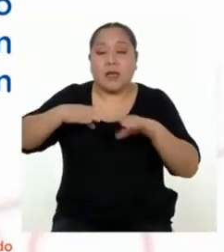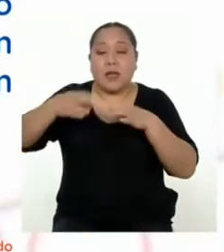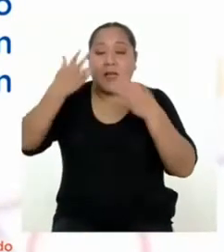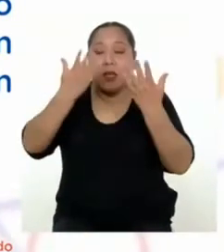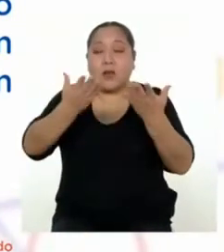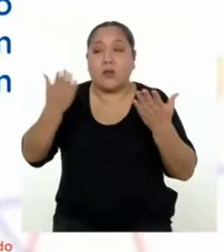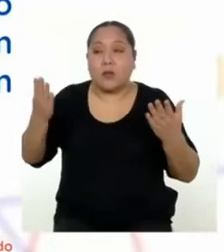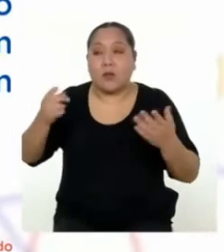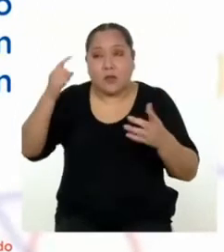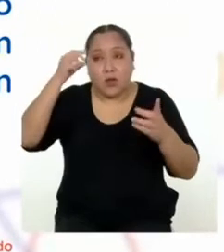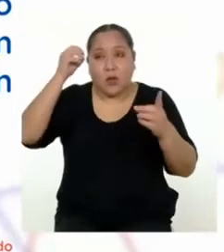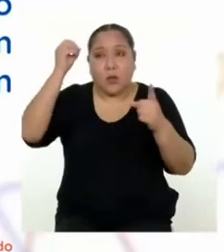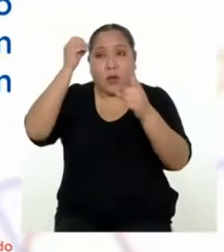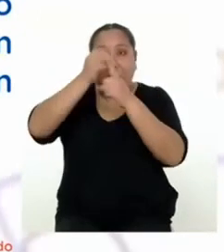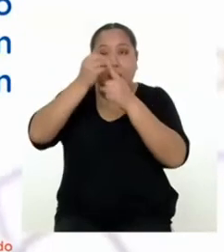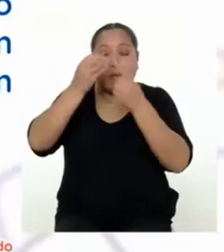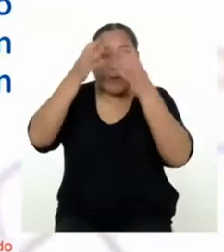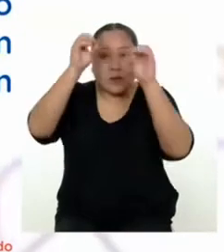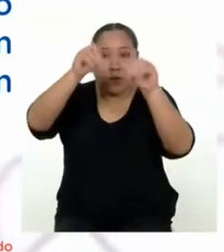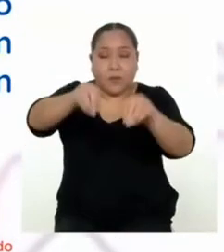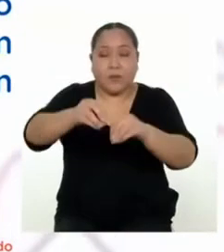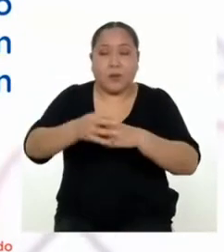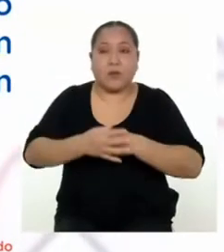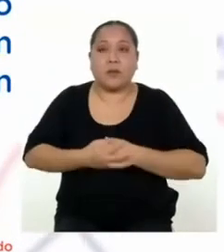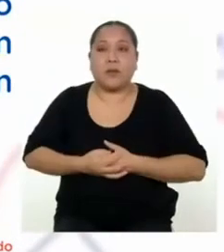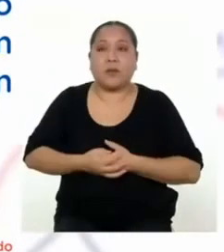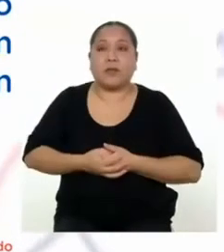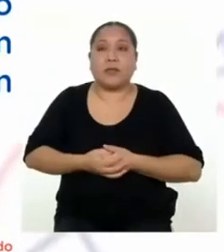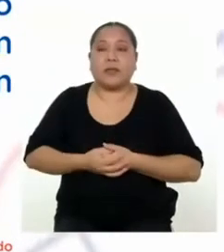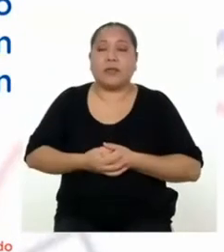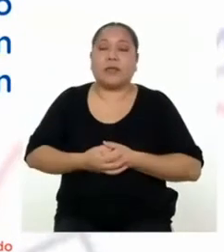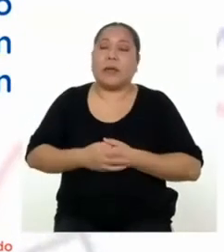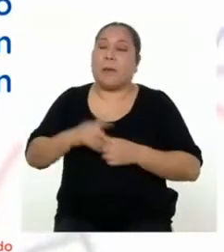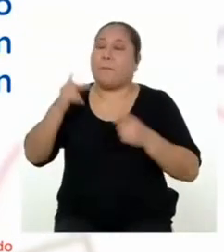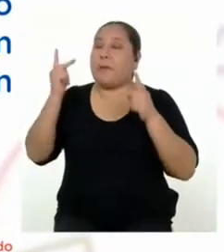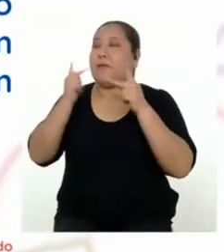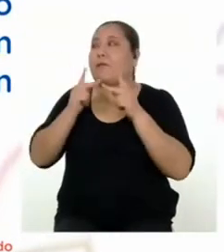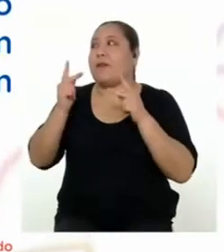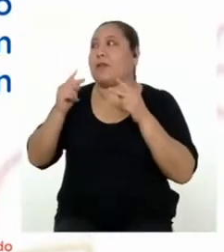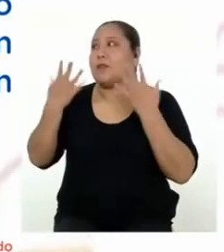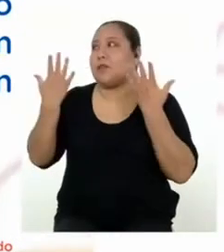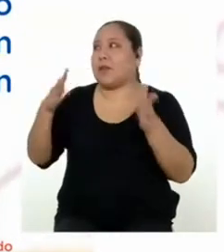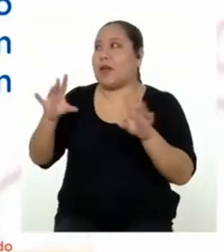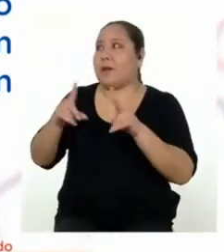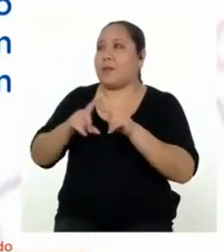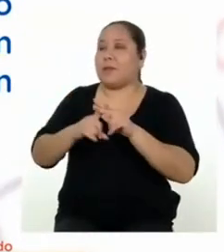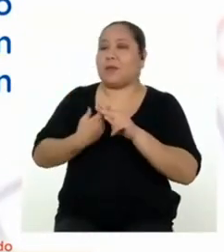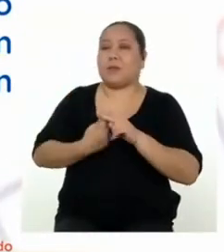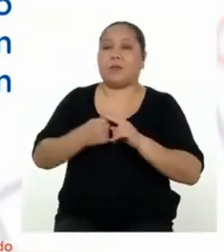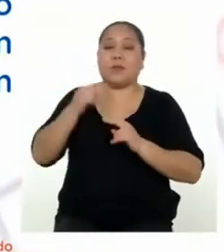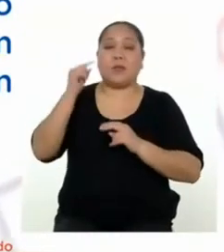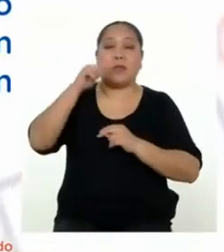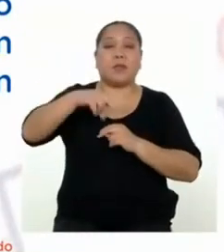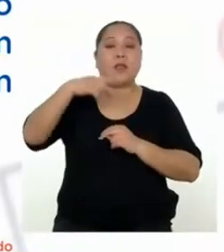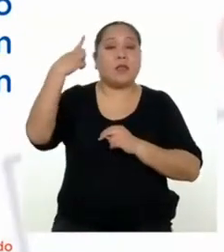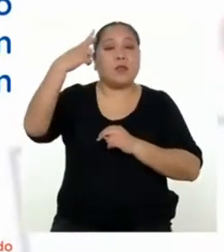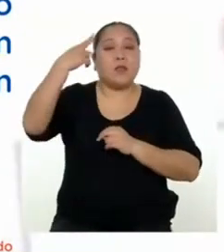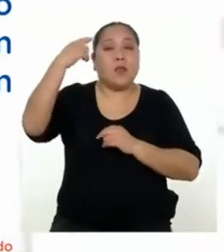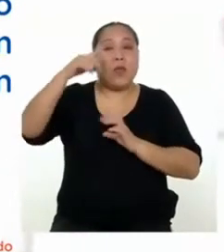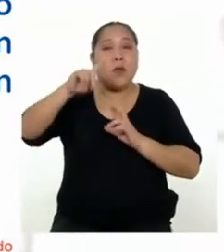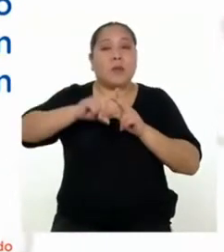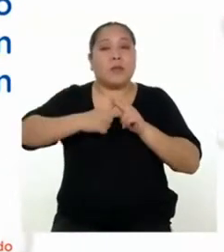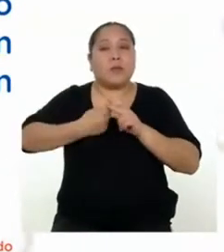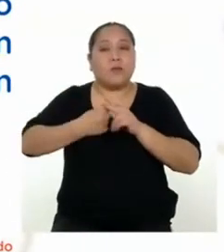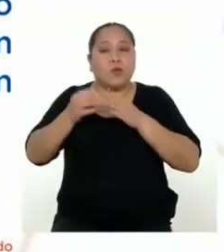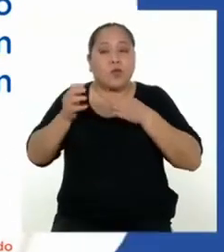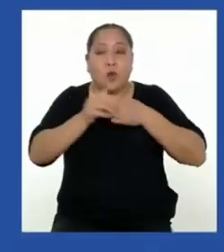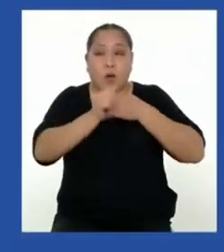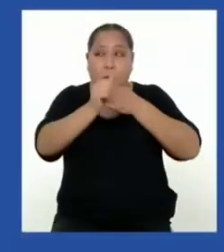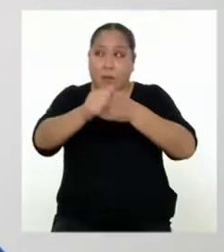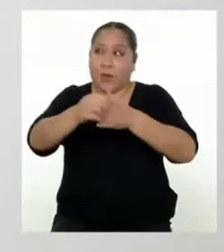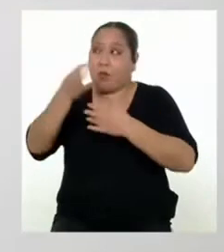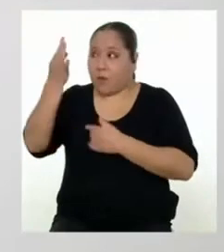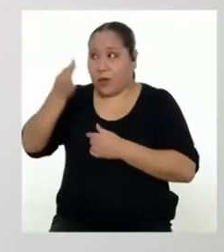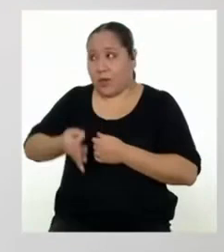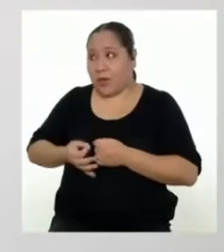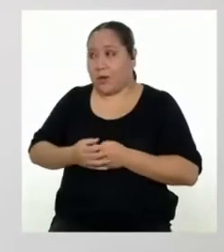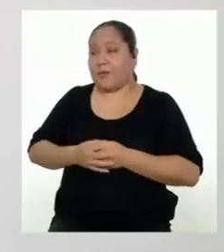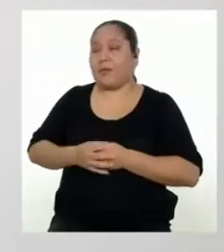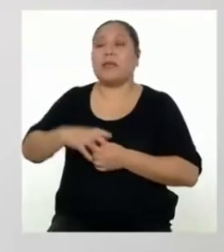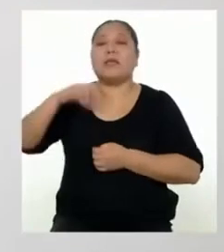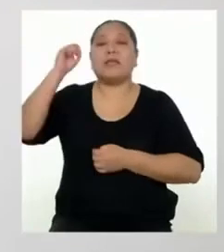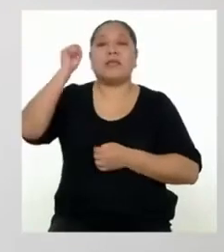y las metas propuestas. ¡Excelente! Empecemos ya. Para ello, vamos a realizar una ruta, ¿no, profesora?